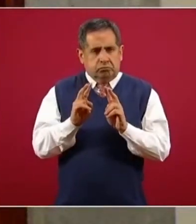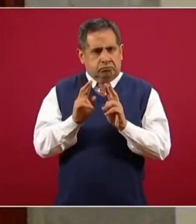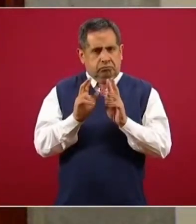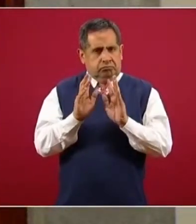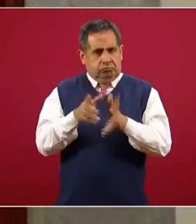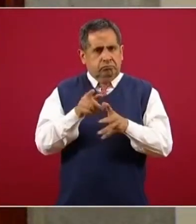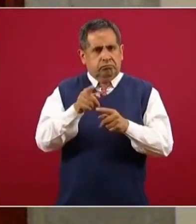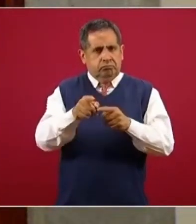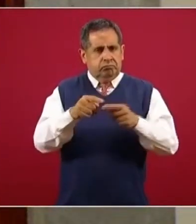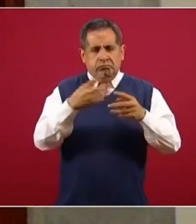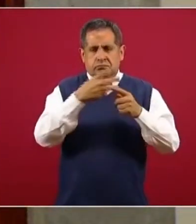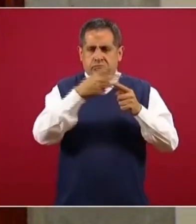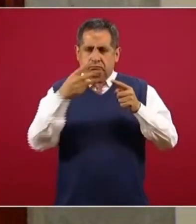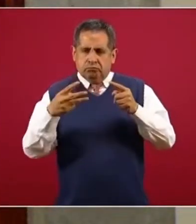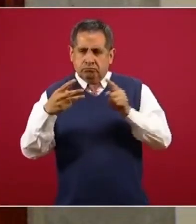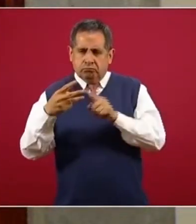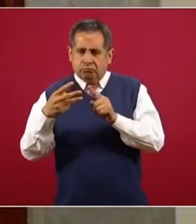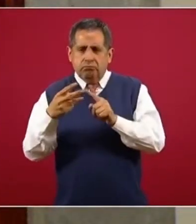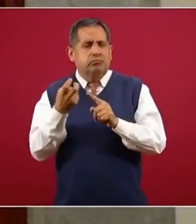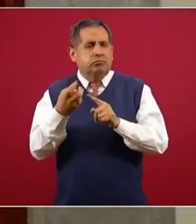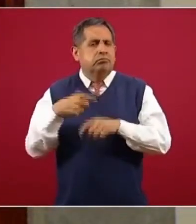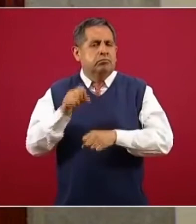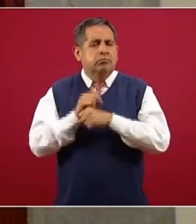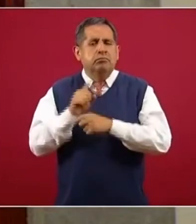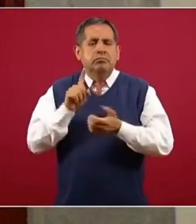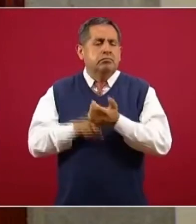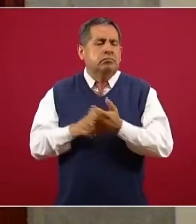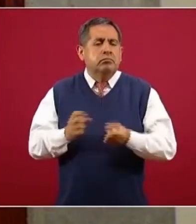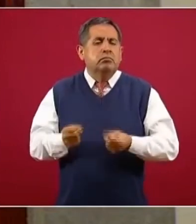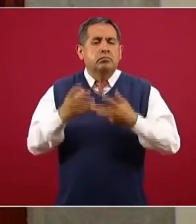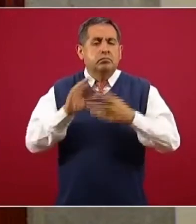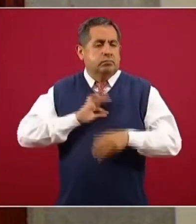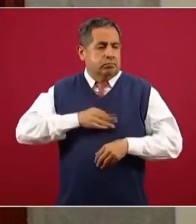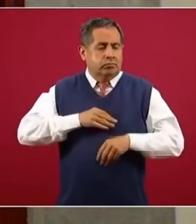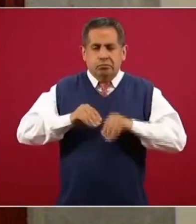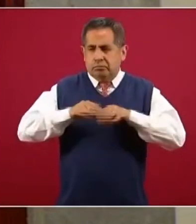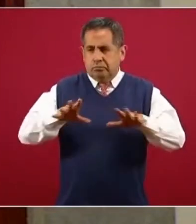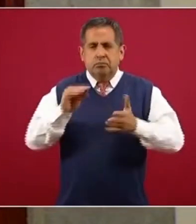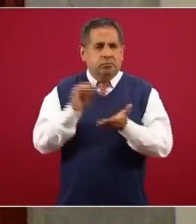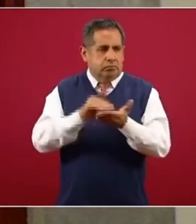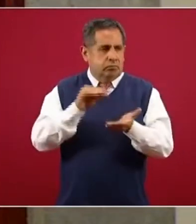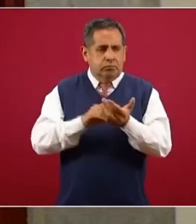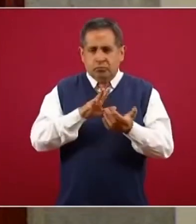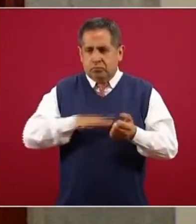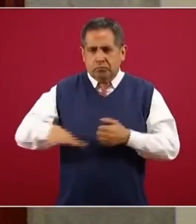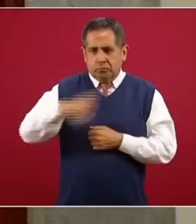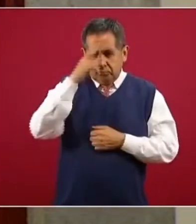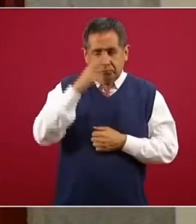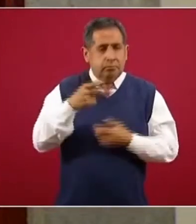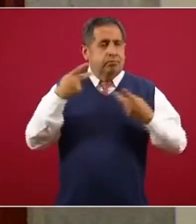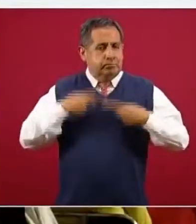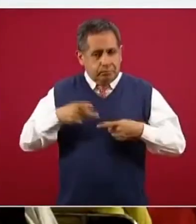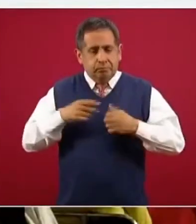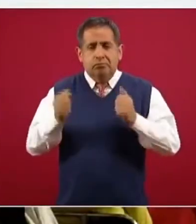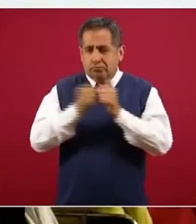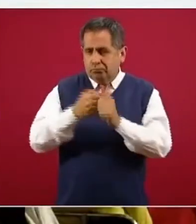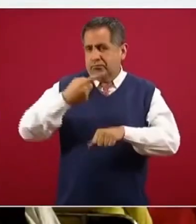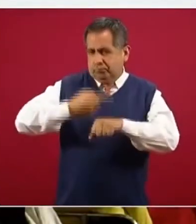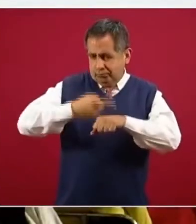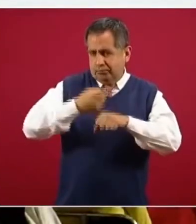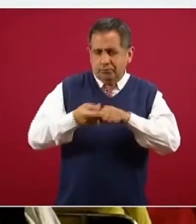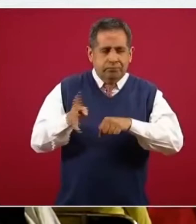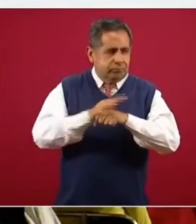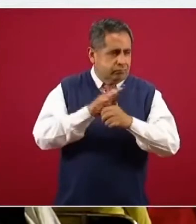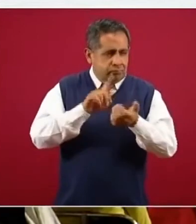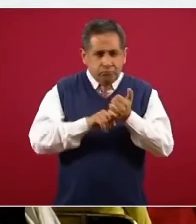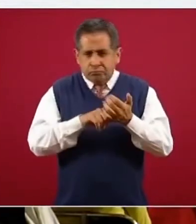desde que bajó a ese nivel para esta semana, representando la epidemia activa en México. Personas con inicio de síntomas en los